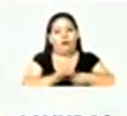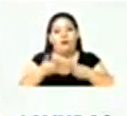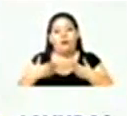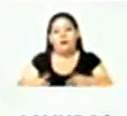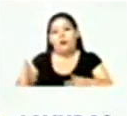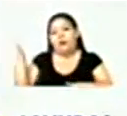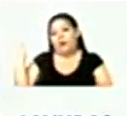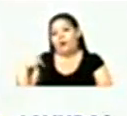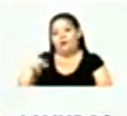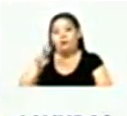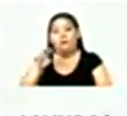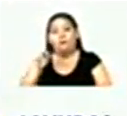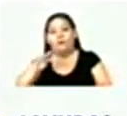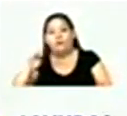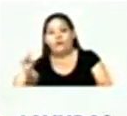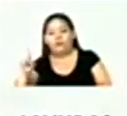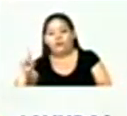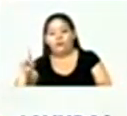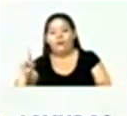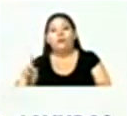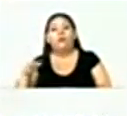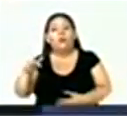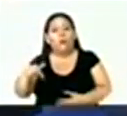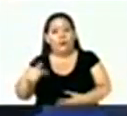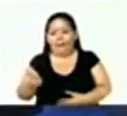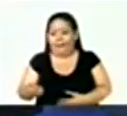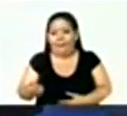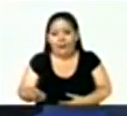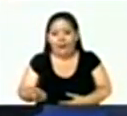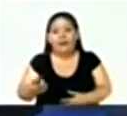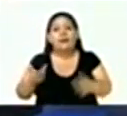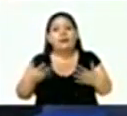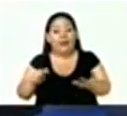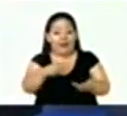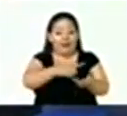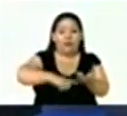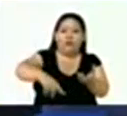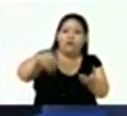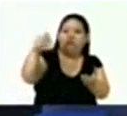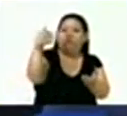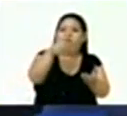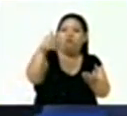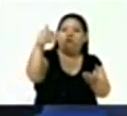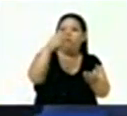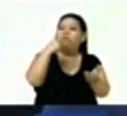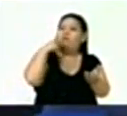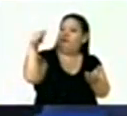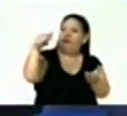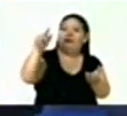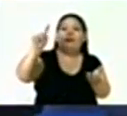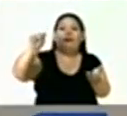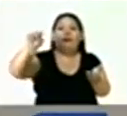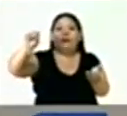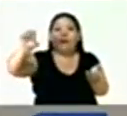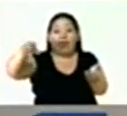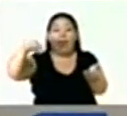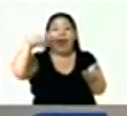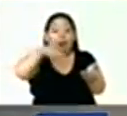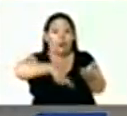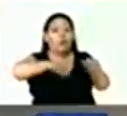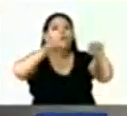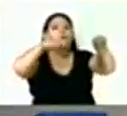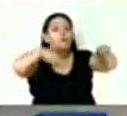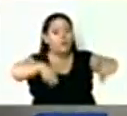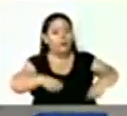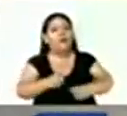legislativa del 2021. En los próximos días serán capacitados por el Tribunal Supremo Electoral para cumplir